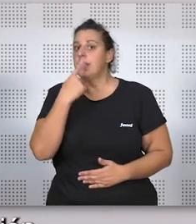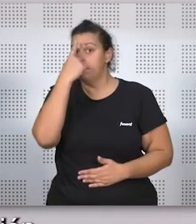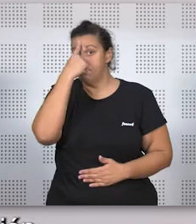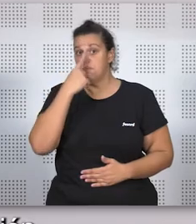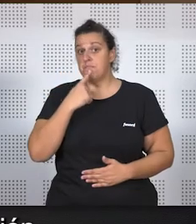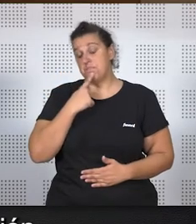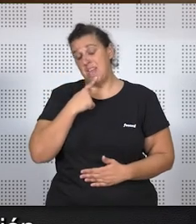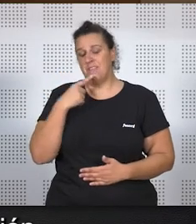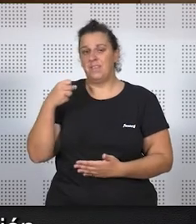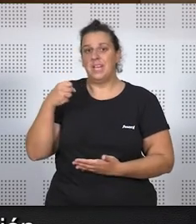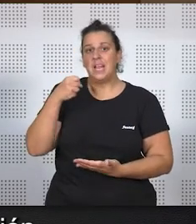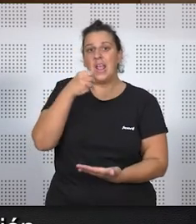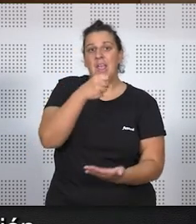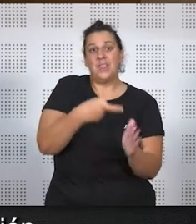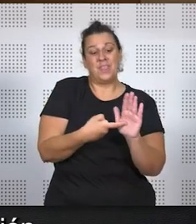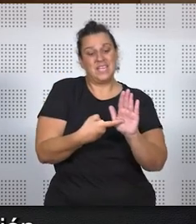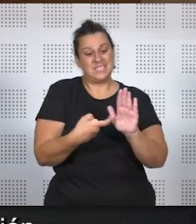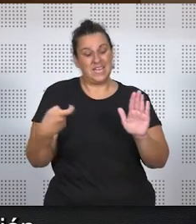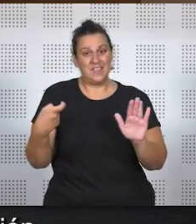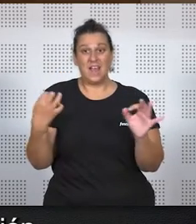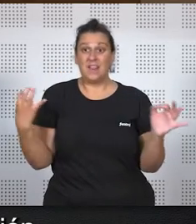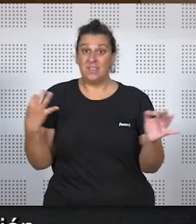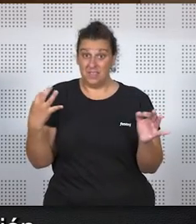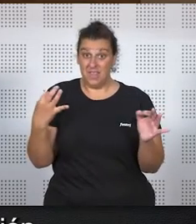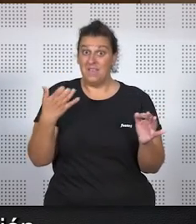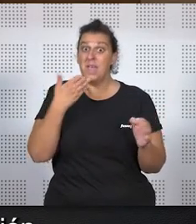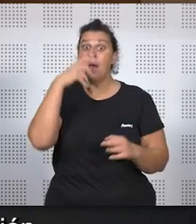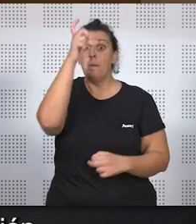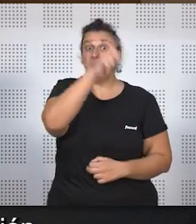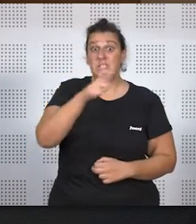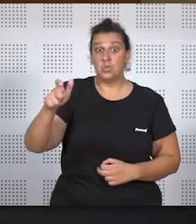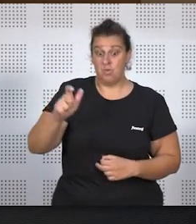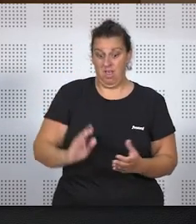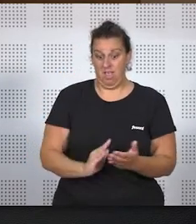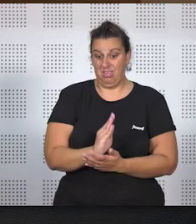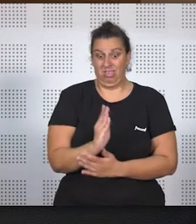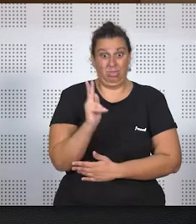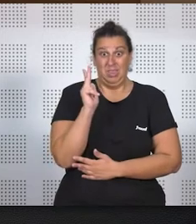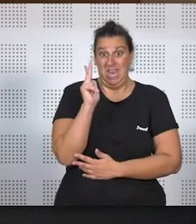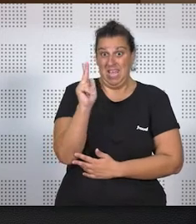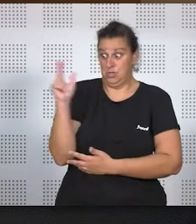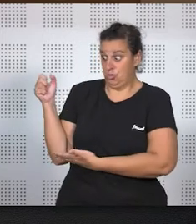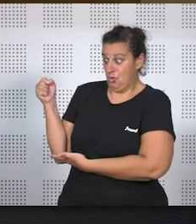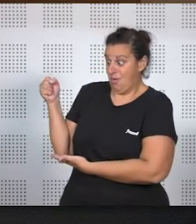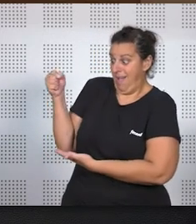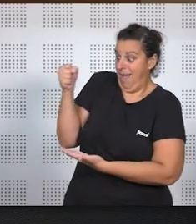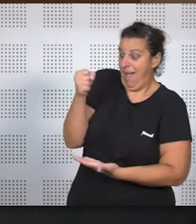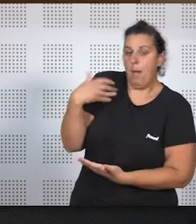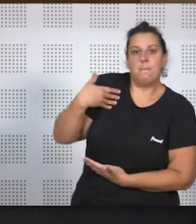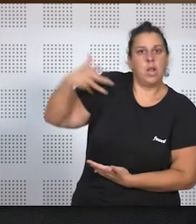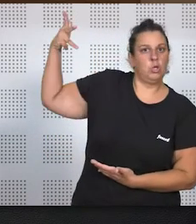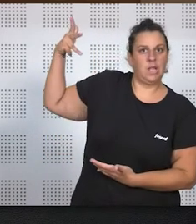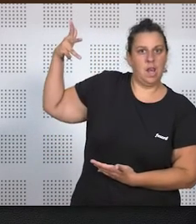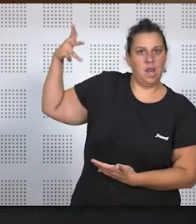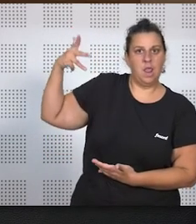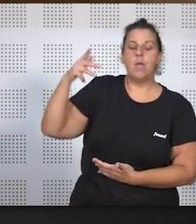desheredación tenemos que estar ante una sucesión en la que hayan legitimarios. Legitimarios en derecho común, en el código civil,